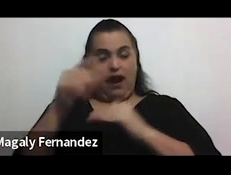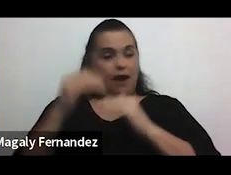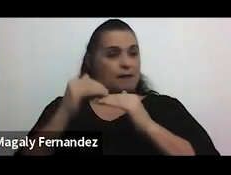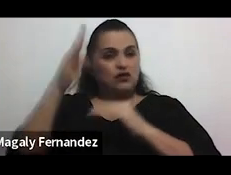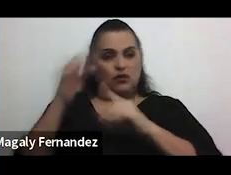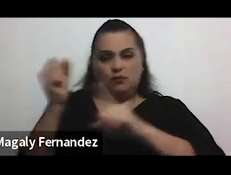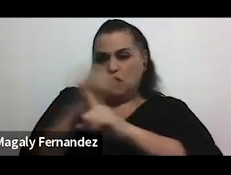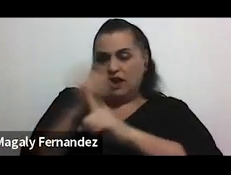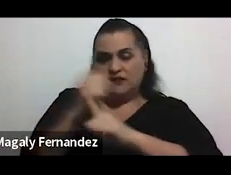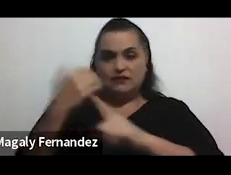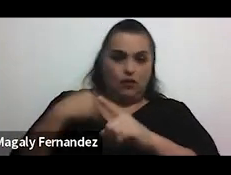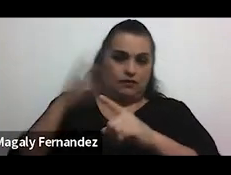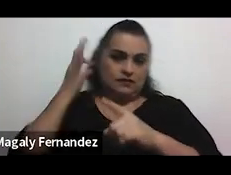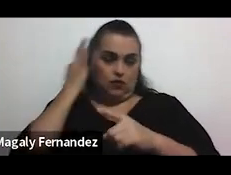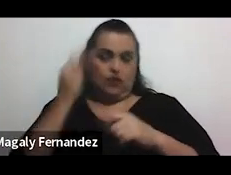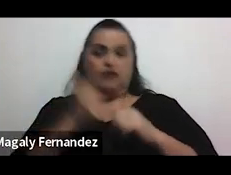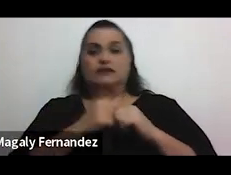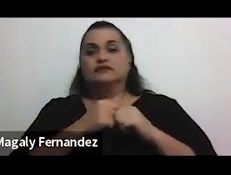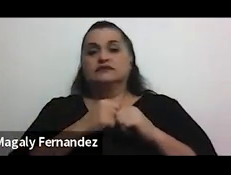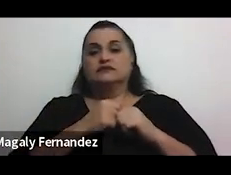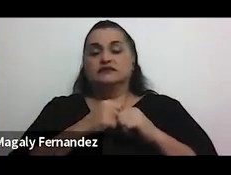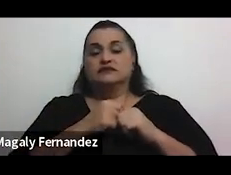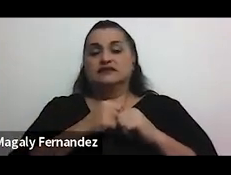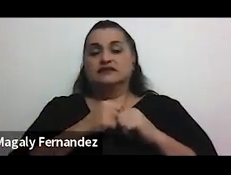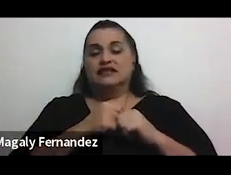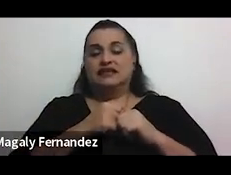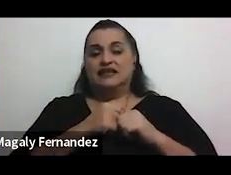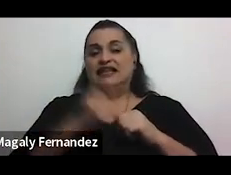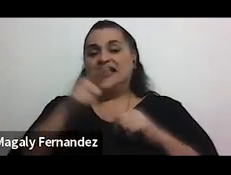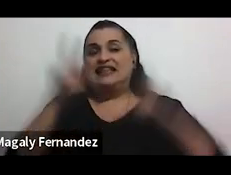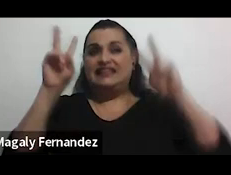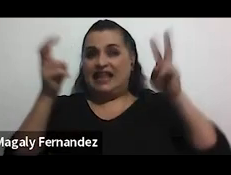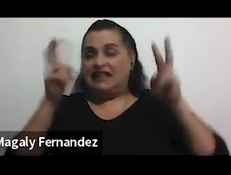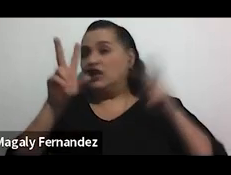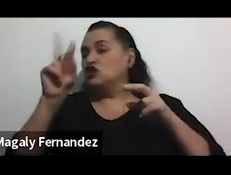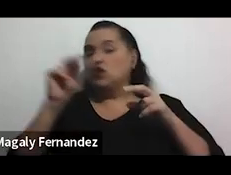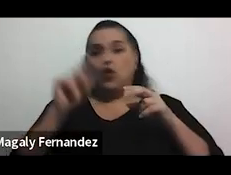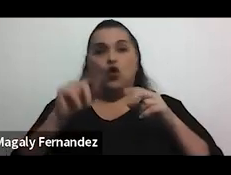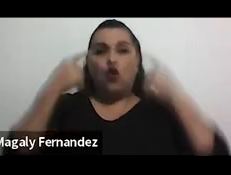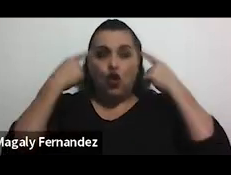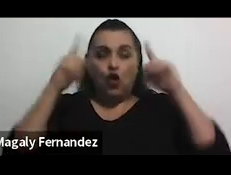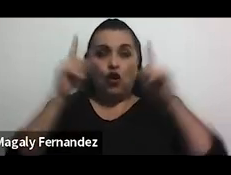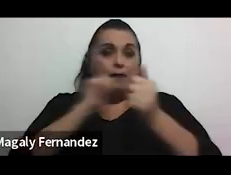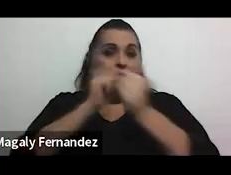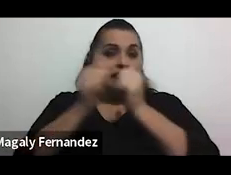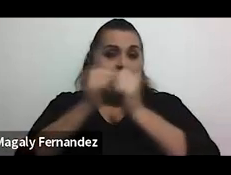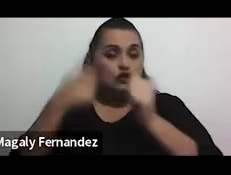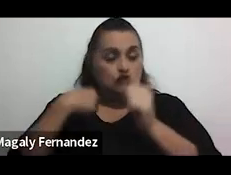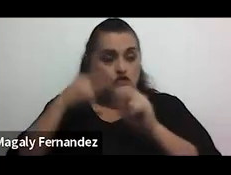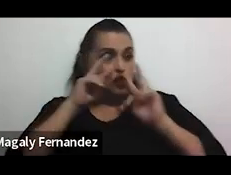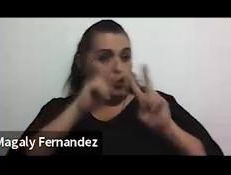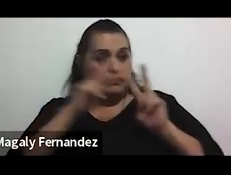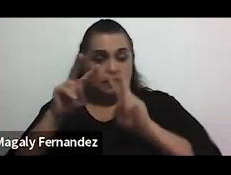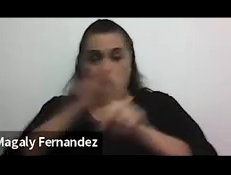entre hombres y mujeres consiste en no dejar pasar no ser observadores de situaciones de